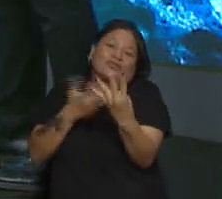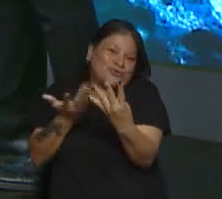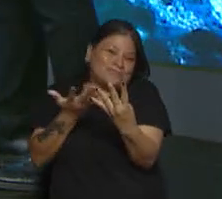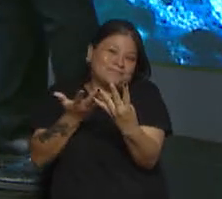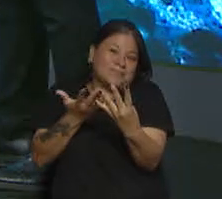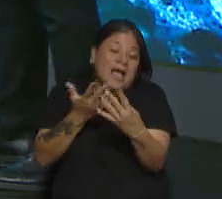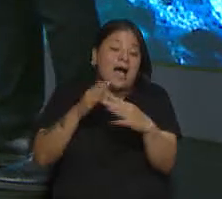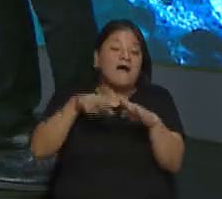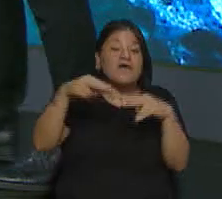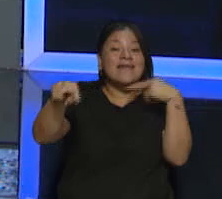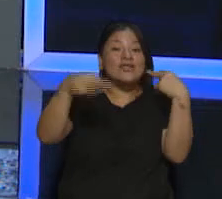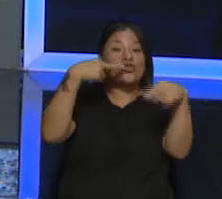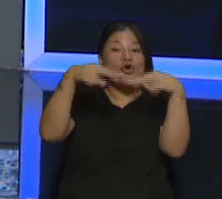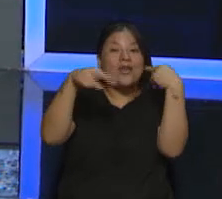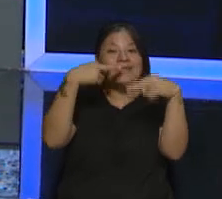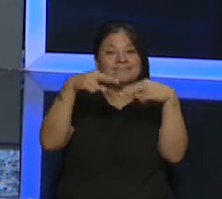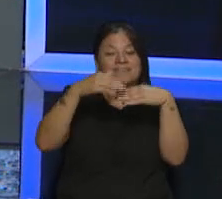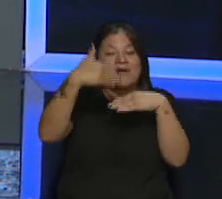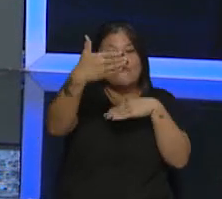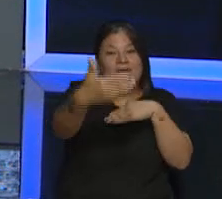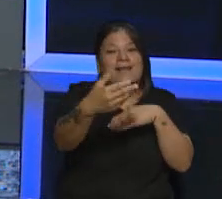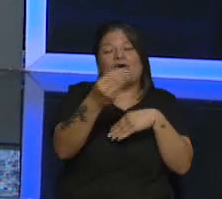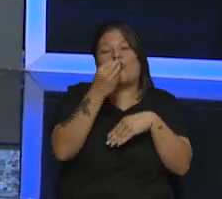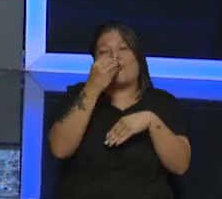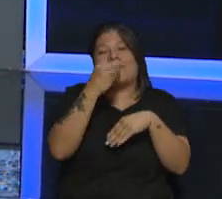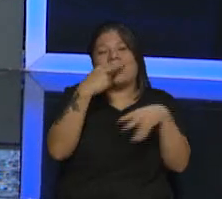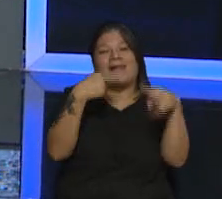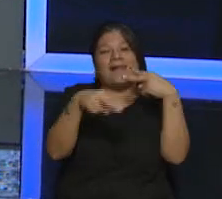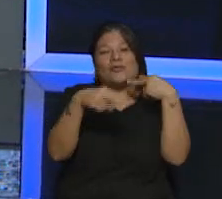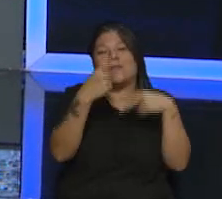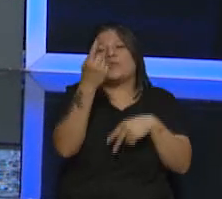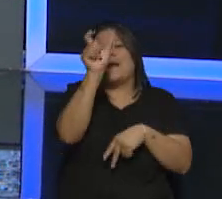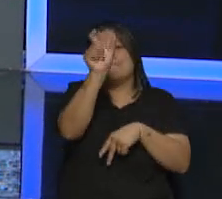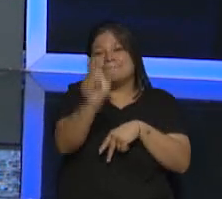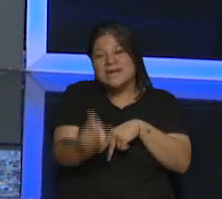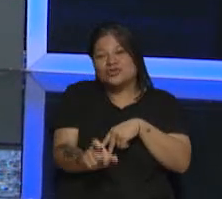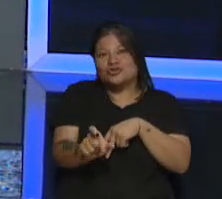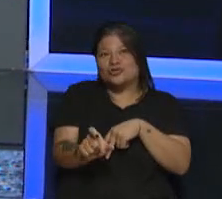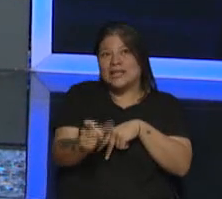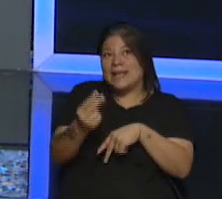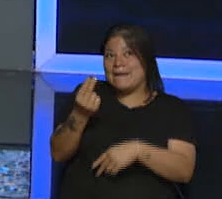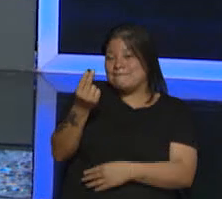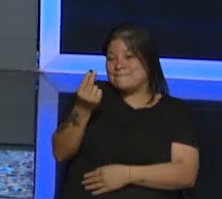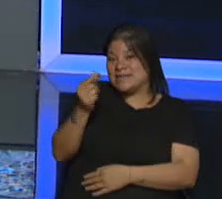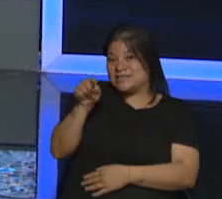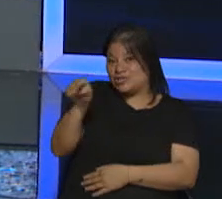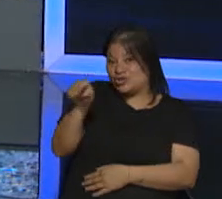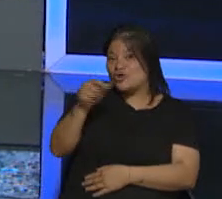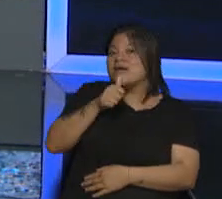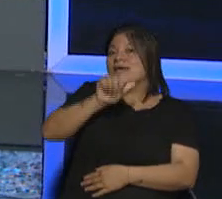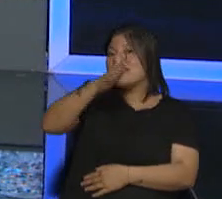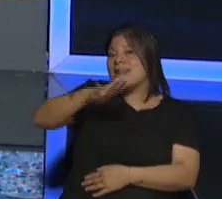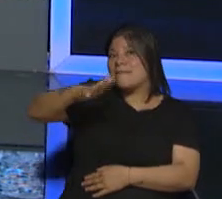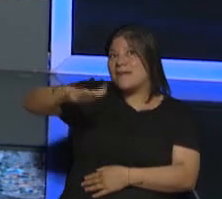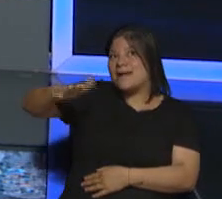una persona, un platito básico. Este precio en la costa atlántica,